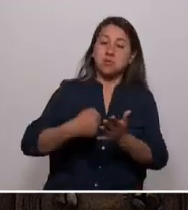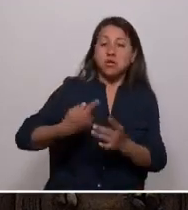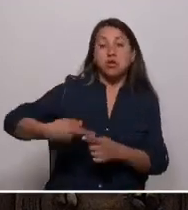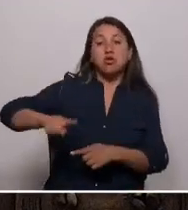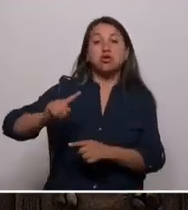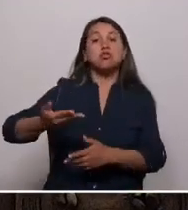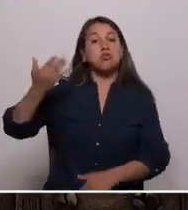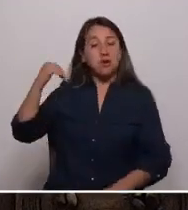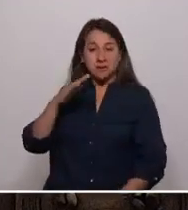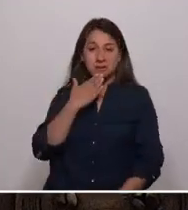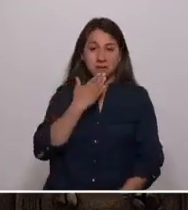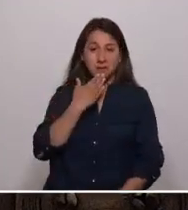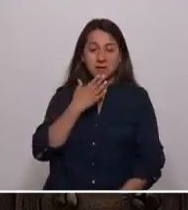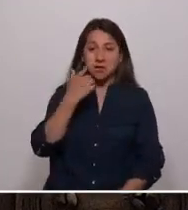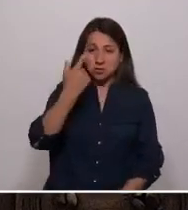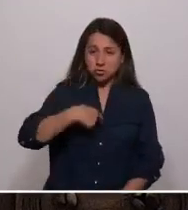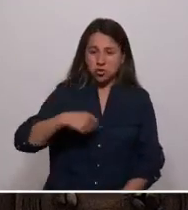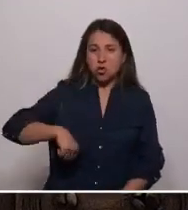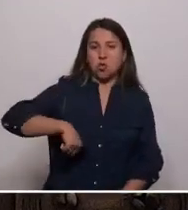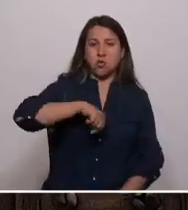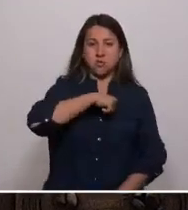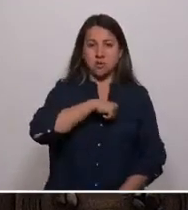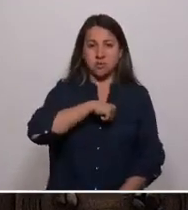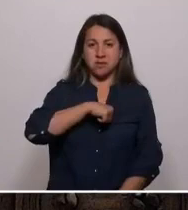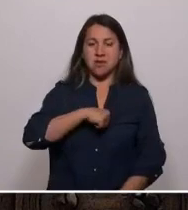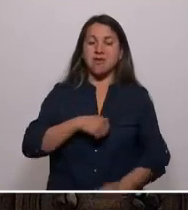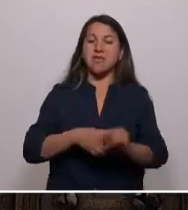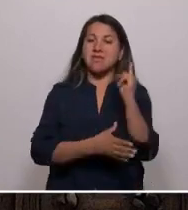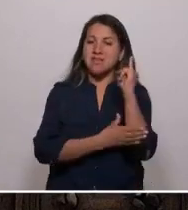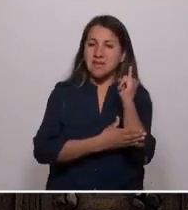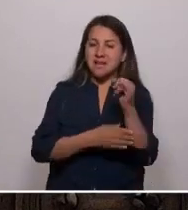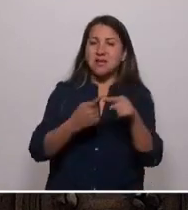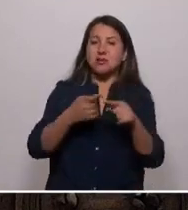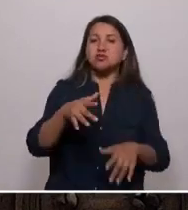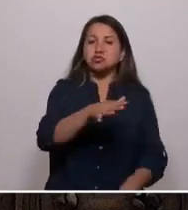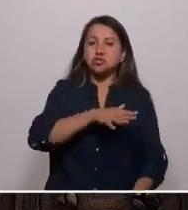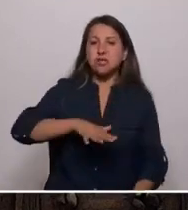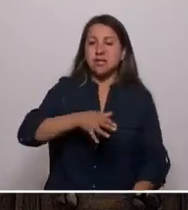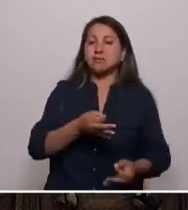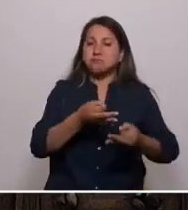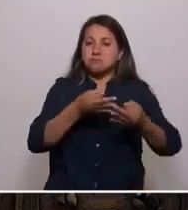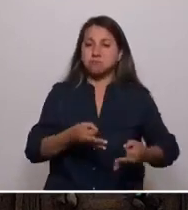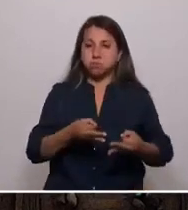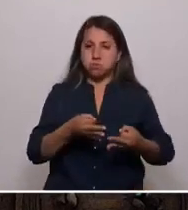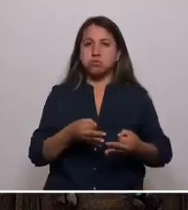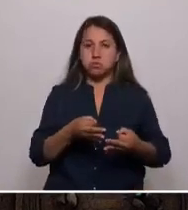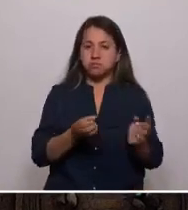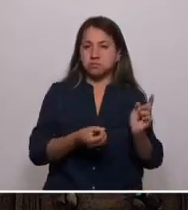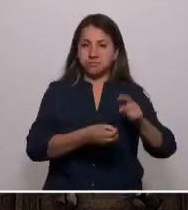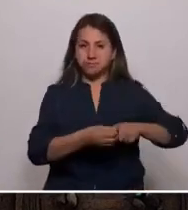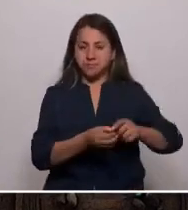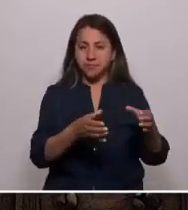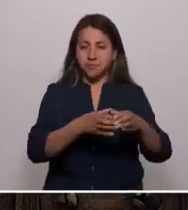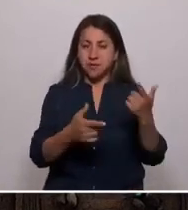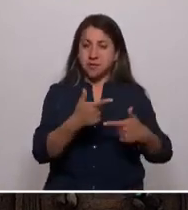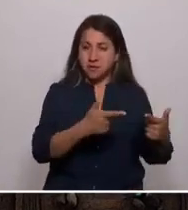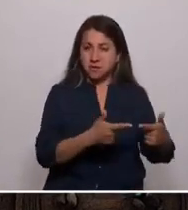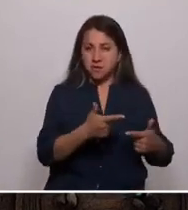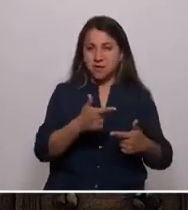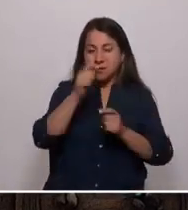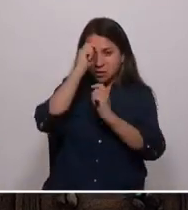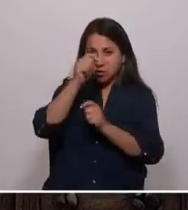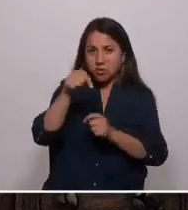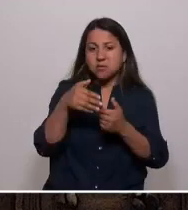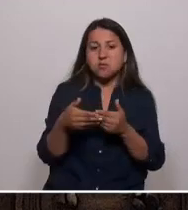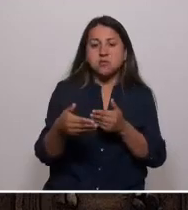el pasado. Soy orgullosamente de izquierda, socialista por convicción en el más amplio de sus sentidos y reconozco en este